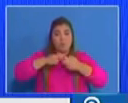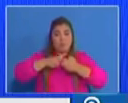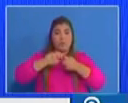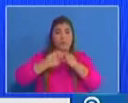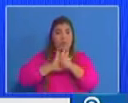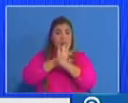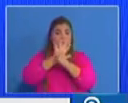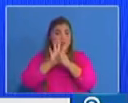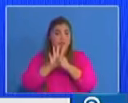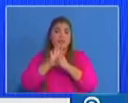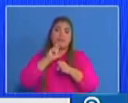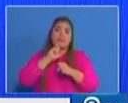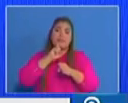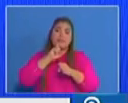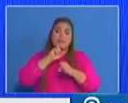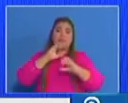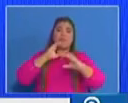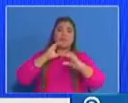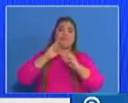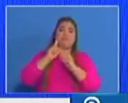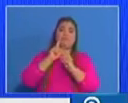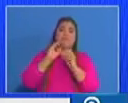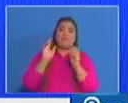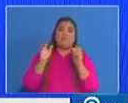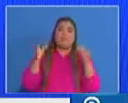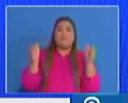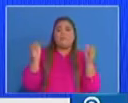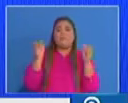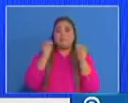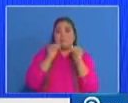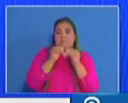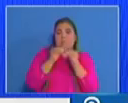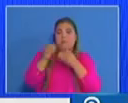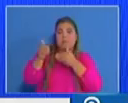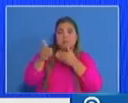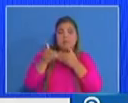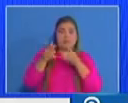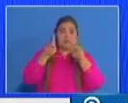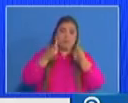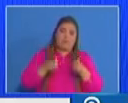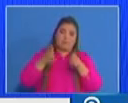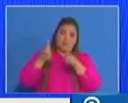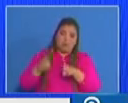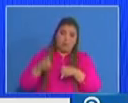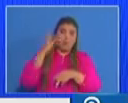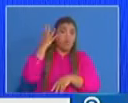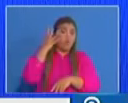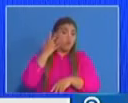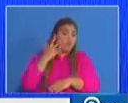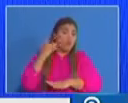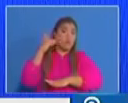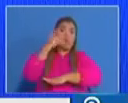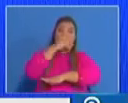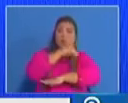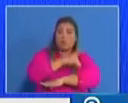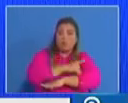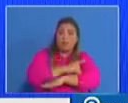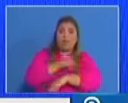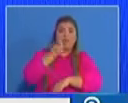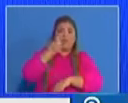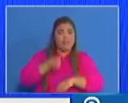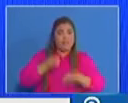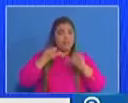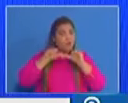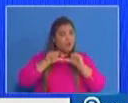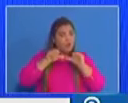de nuestra cultura, que todos los días tendremos que tener presente que las campañas de limpieza de manos quedaron